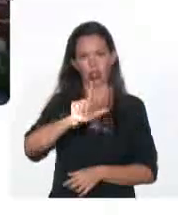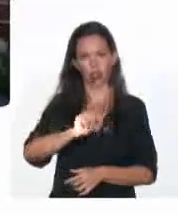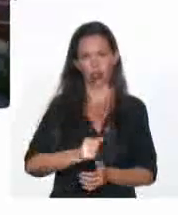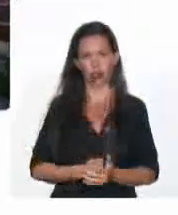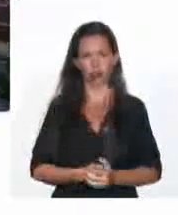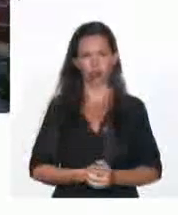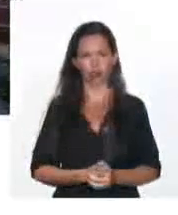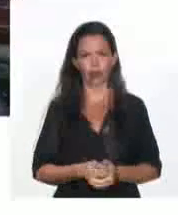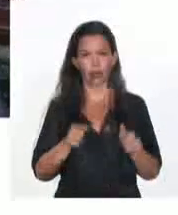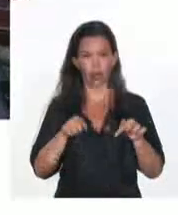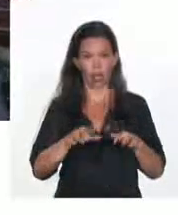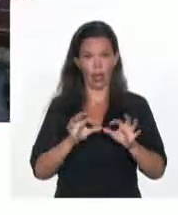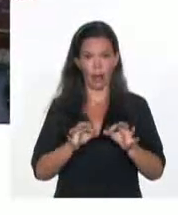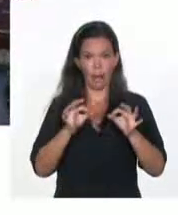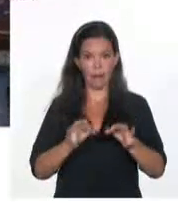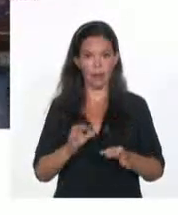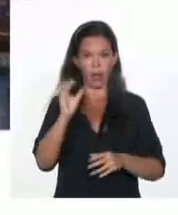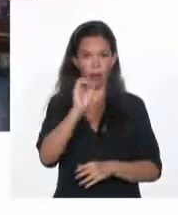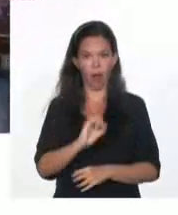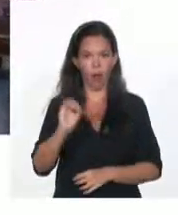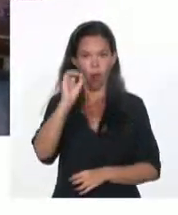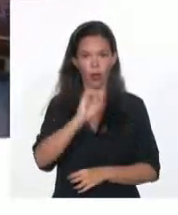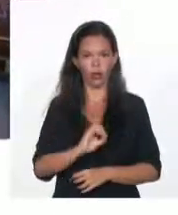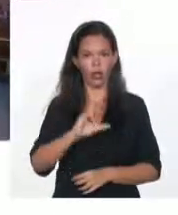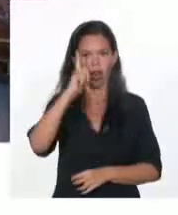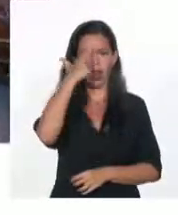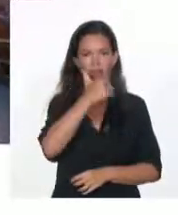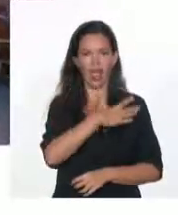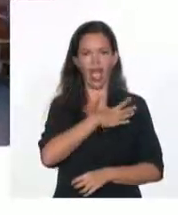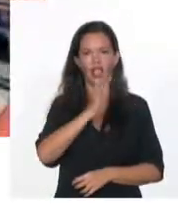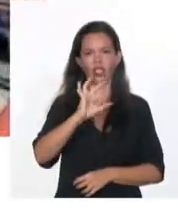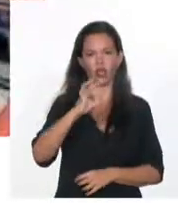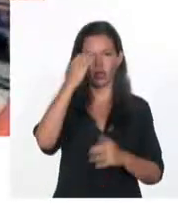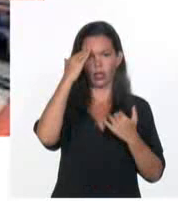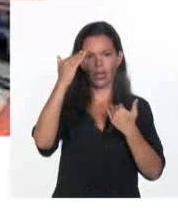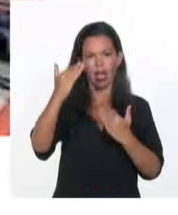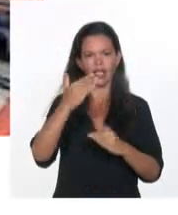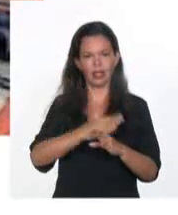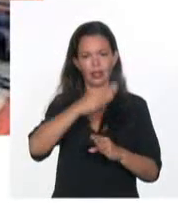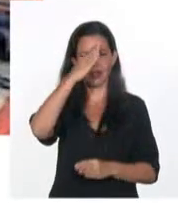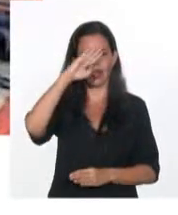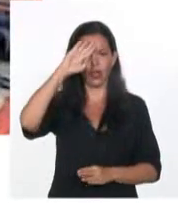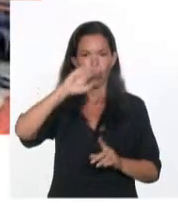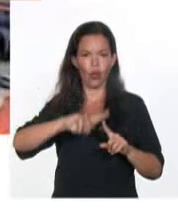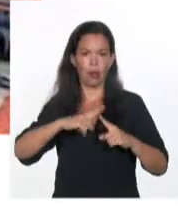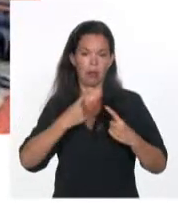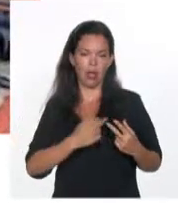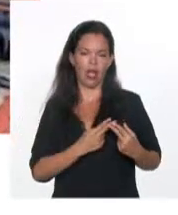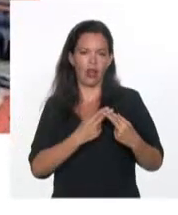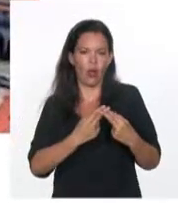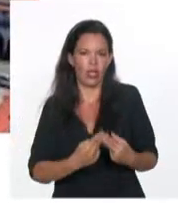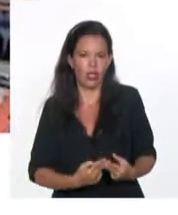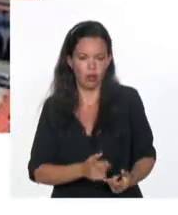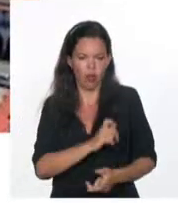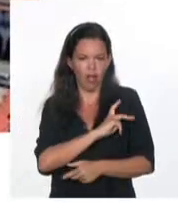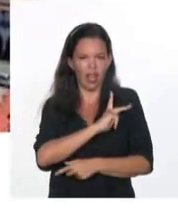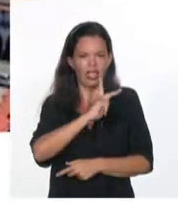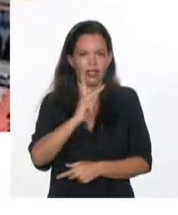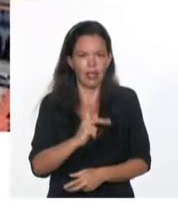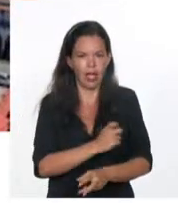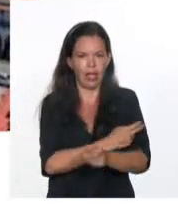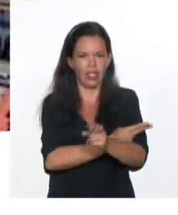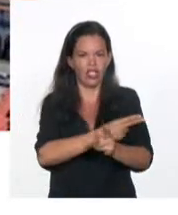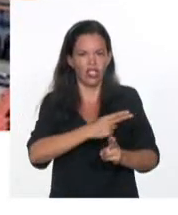del órgano legislativo cubano, Esteban Lazo Hernández, agradeció a Santiago por su heroísmo, su rebeldía, su historia, su